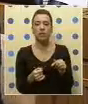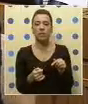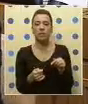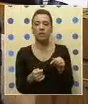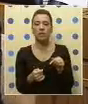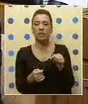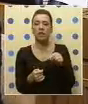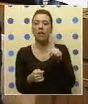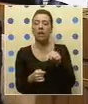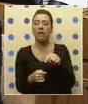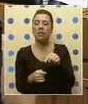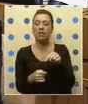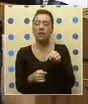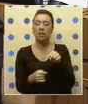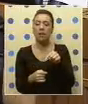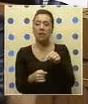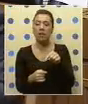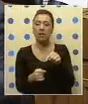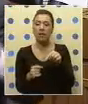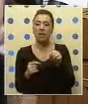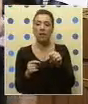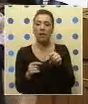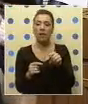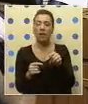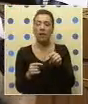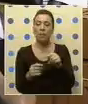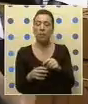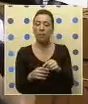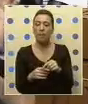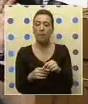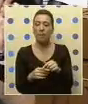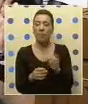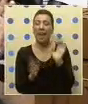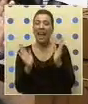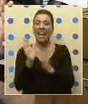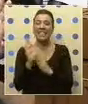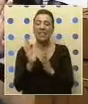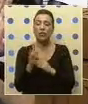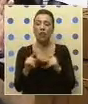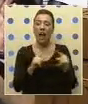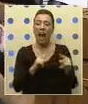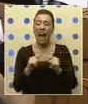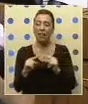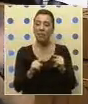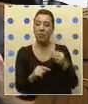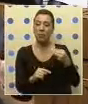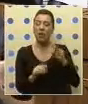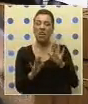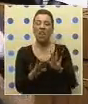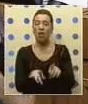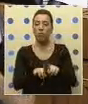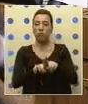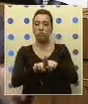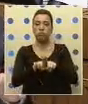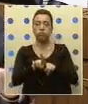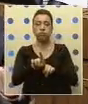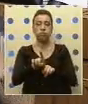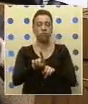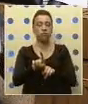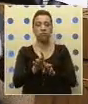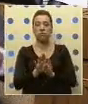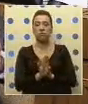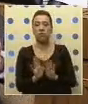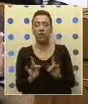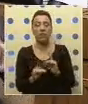Es sexto, pero entiendo, Schilling, que es noveno. El estatuto administrativo del sector municipal se quedó atrás, quedó en la obsolescencia.